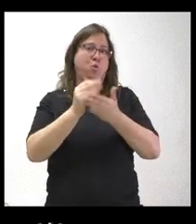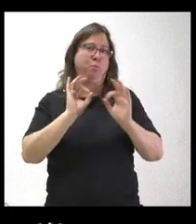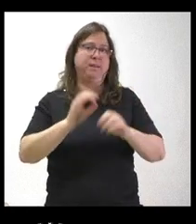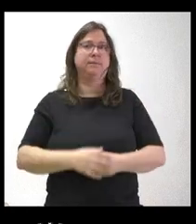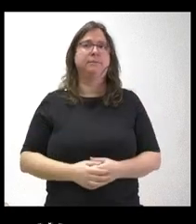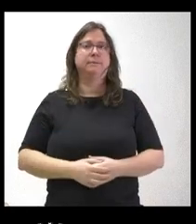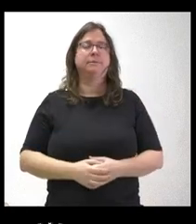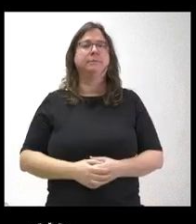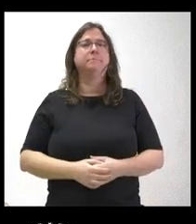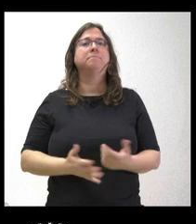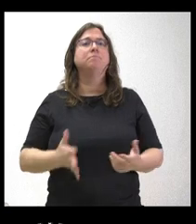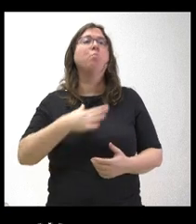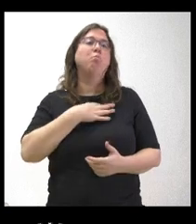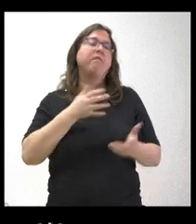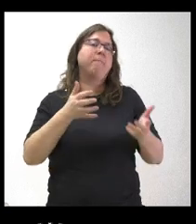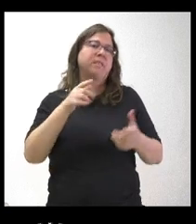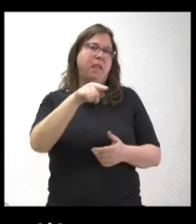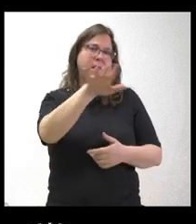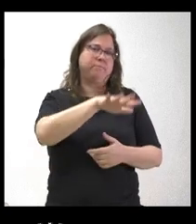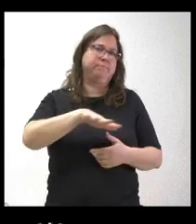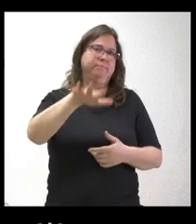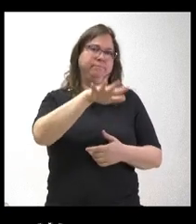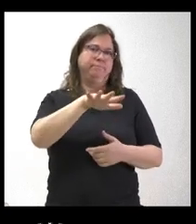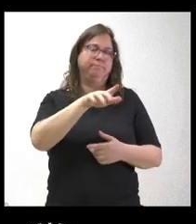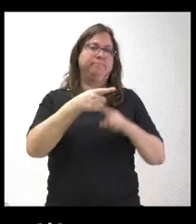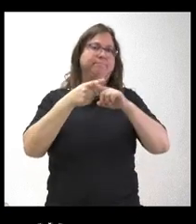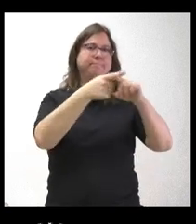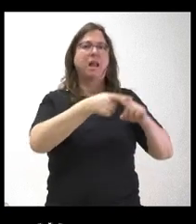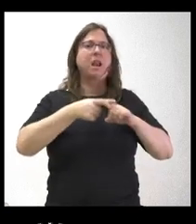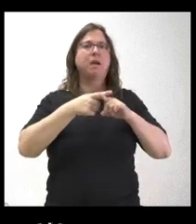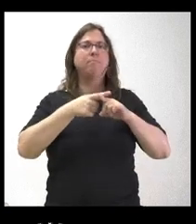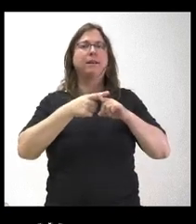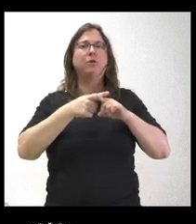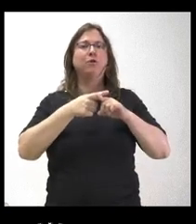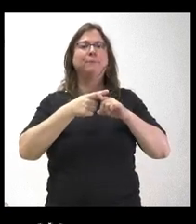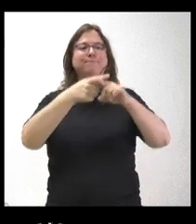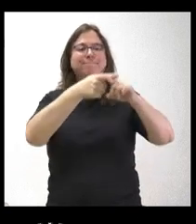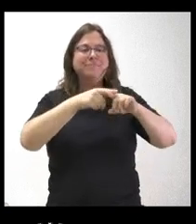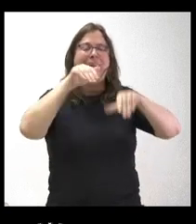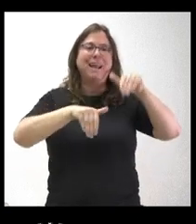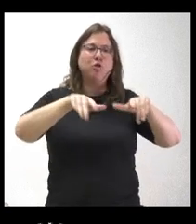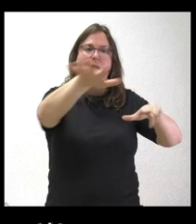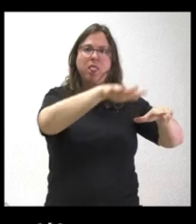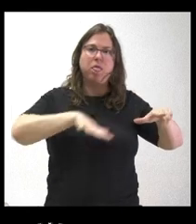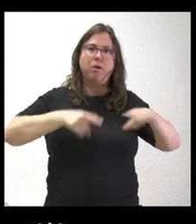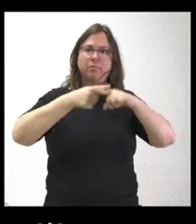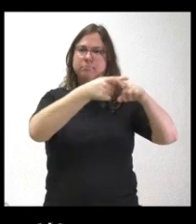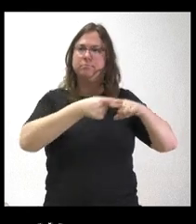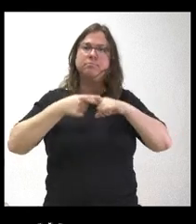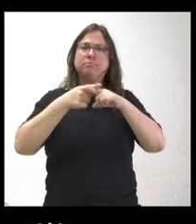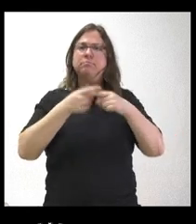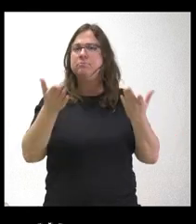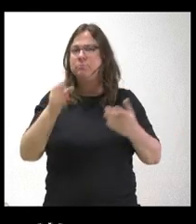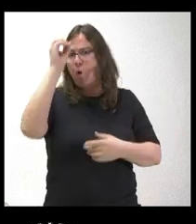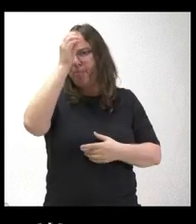valoren que les pueda favorecer este reparto de circunscripción electoral. No sé si, ¿cómo